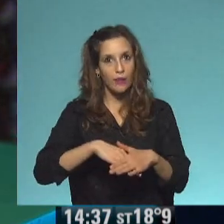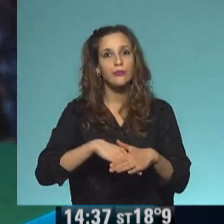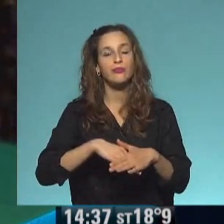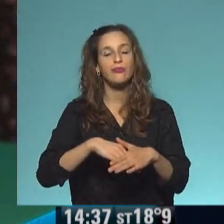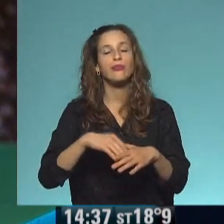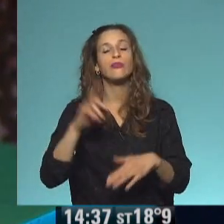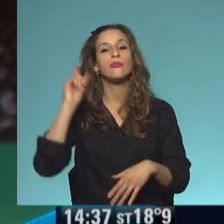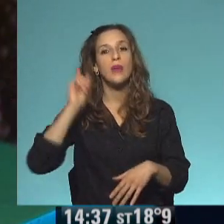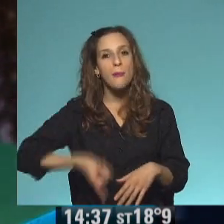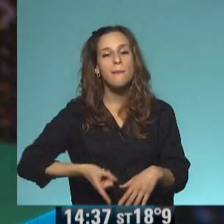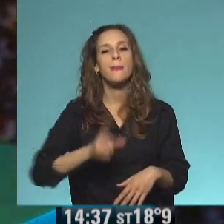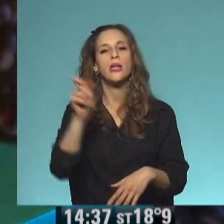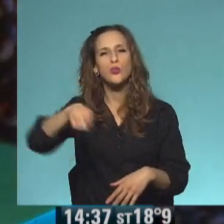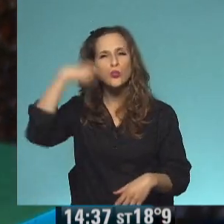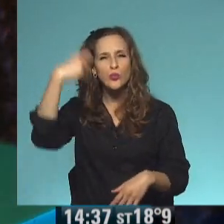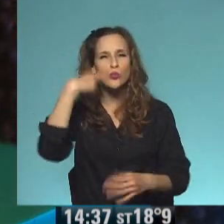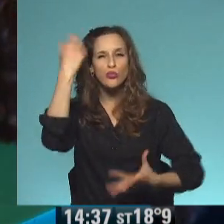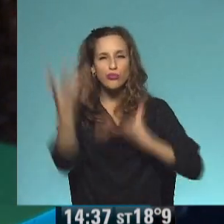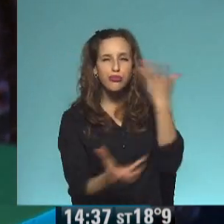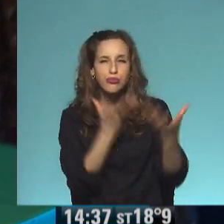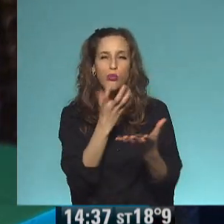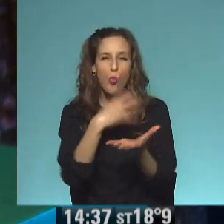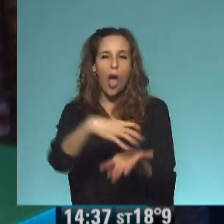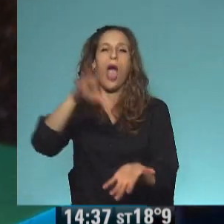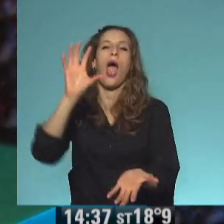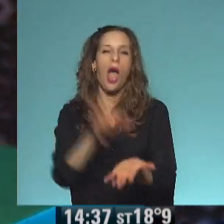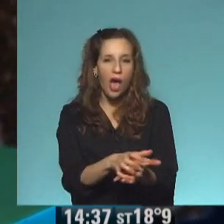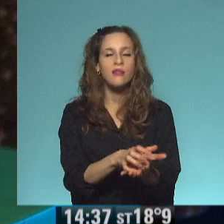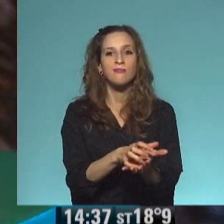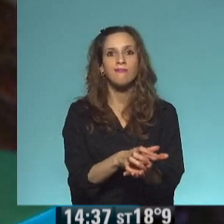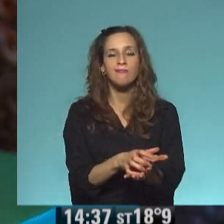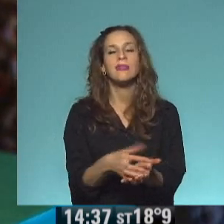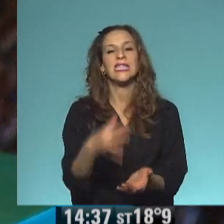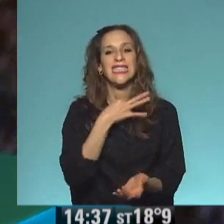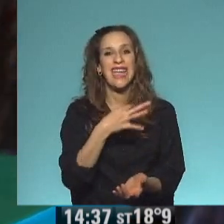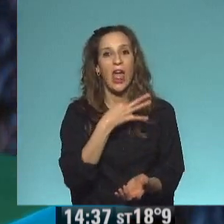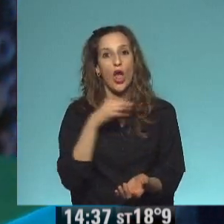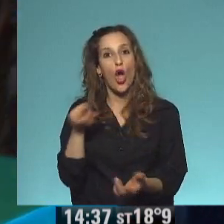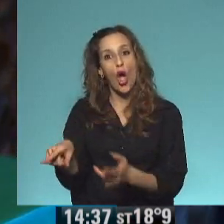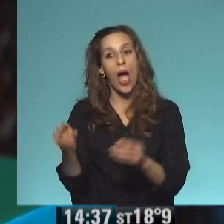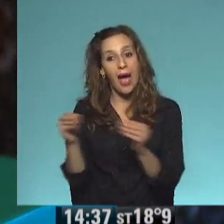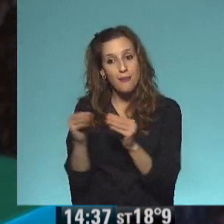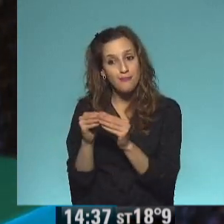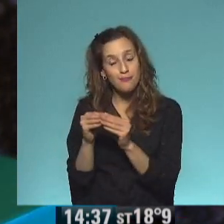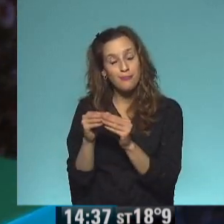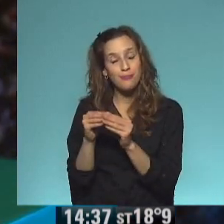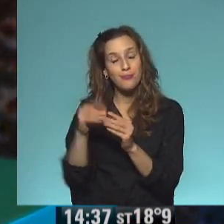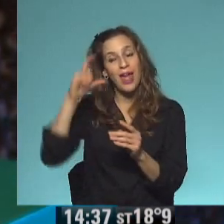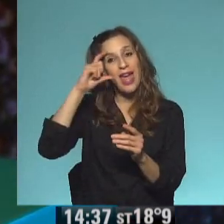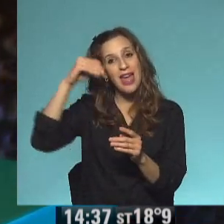¡Dragones salados! ¡Quiero que Emiliano quede de una buena vez